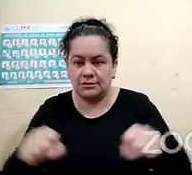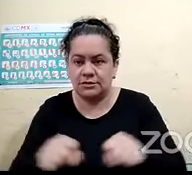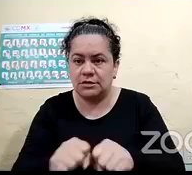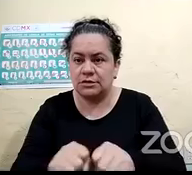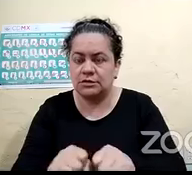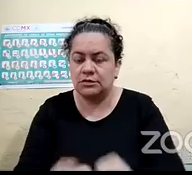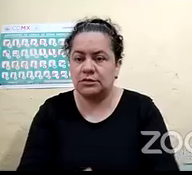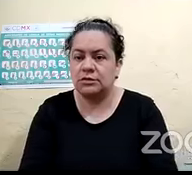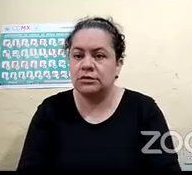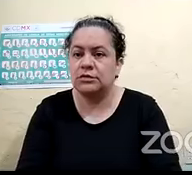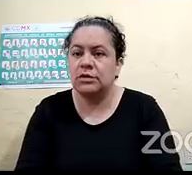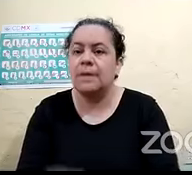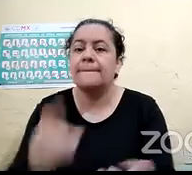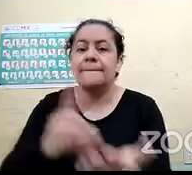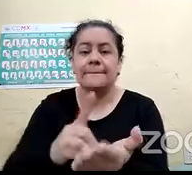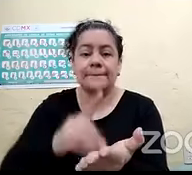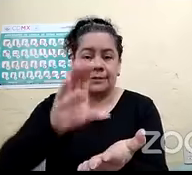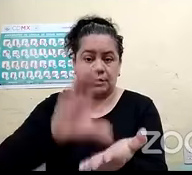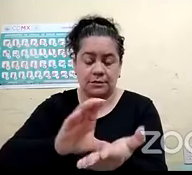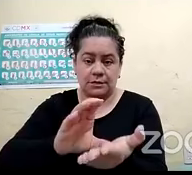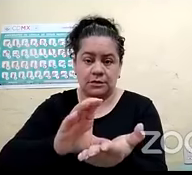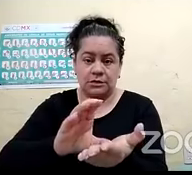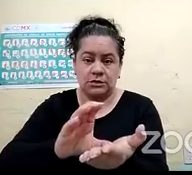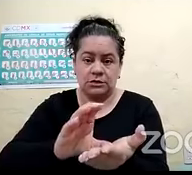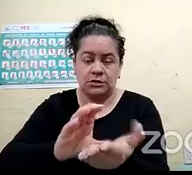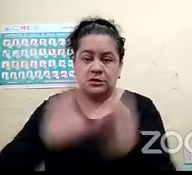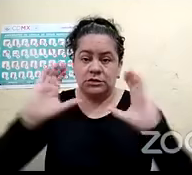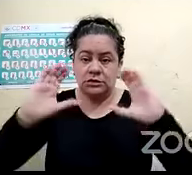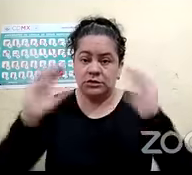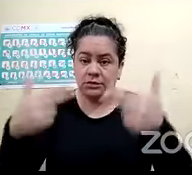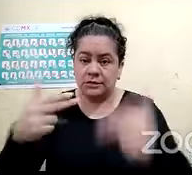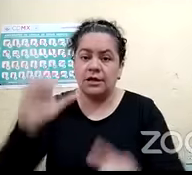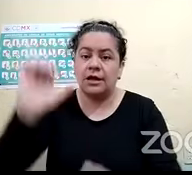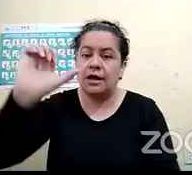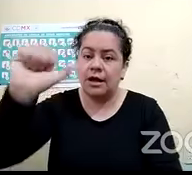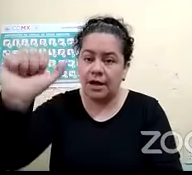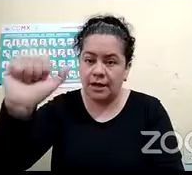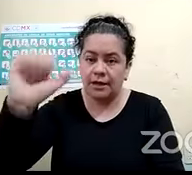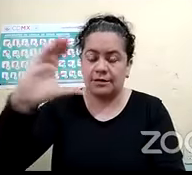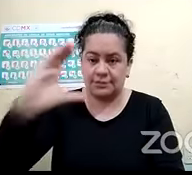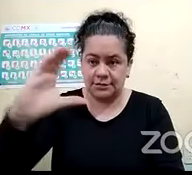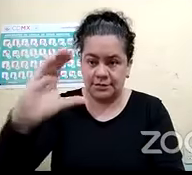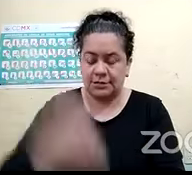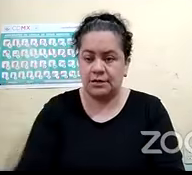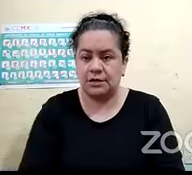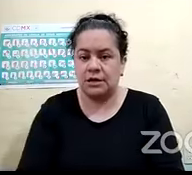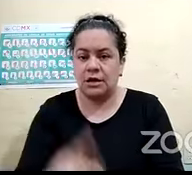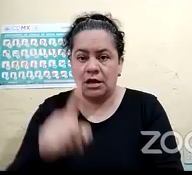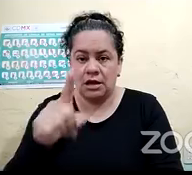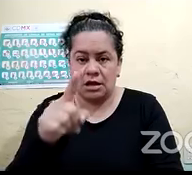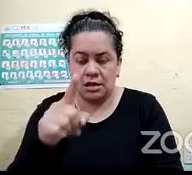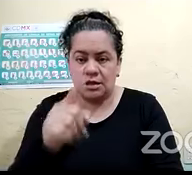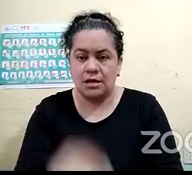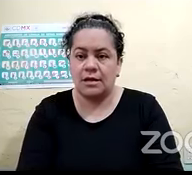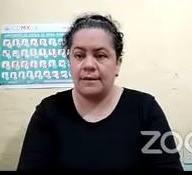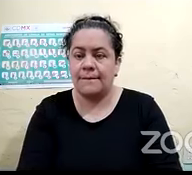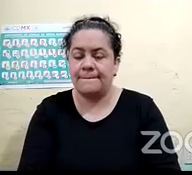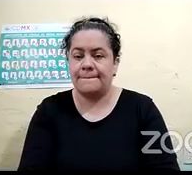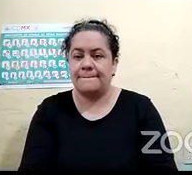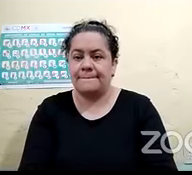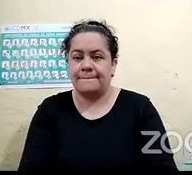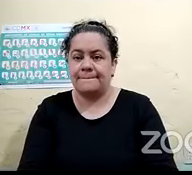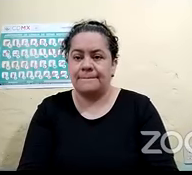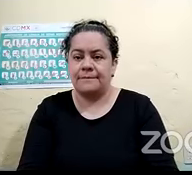Discapacidad de Chiapas, AC. Es miembro de la Mesa Directiva de Mujeres y Hombres Trabajando Siempre,